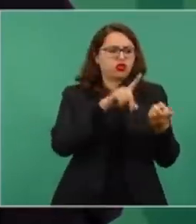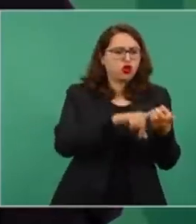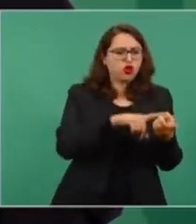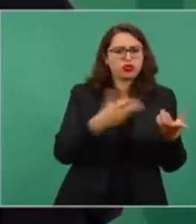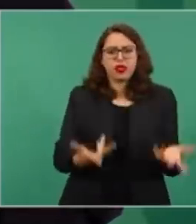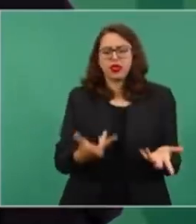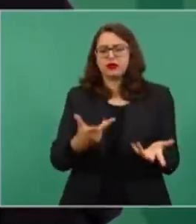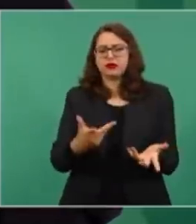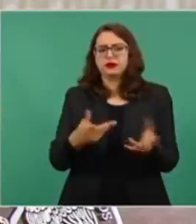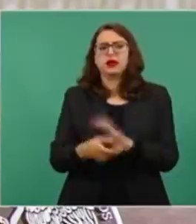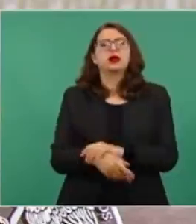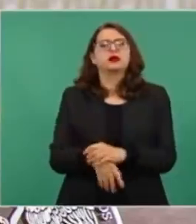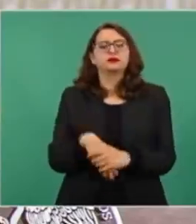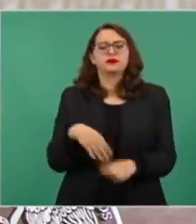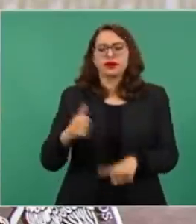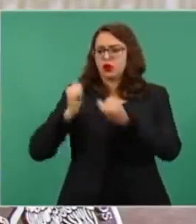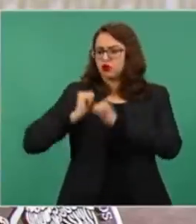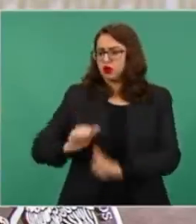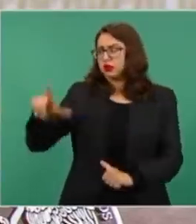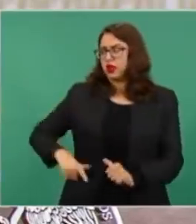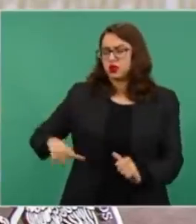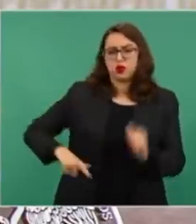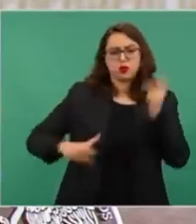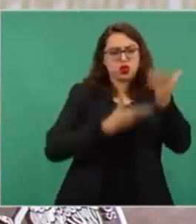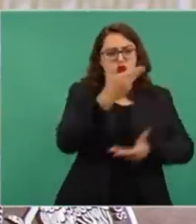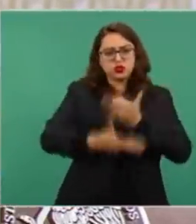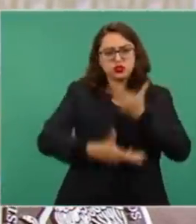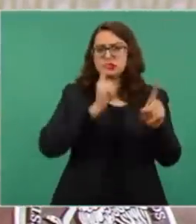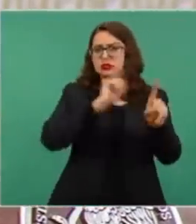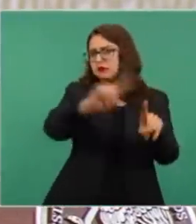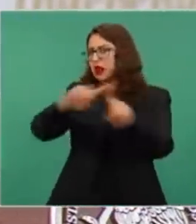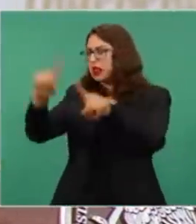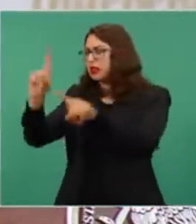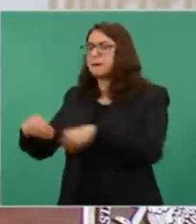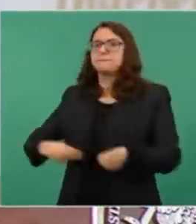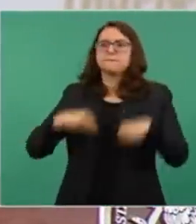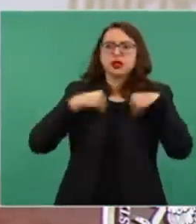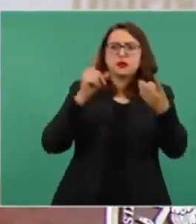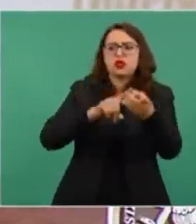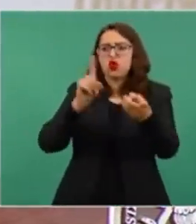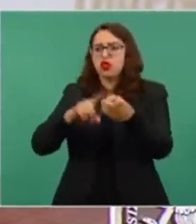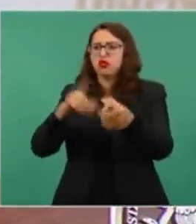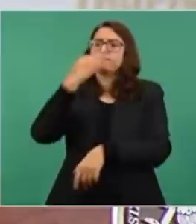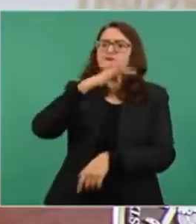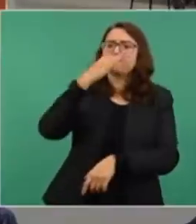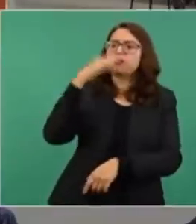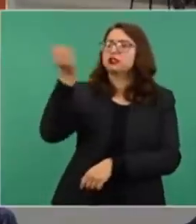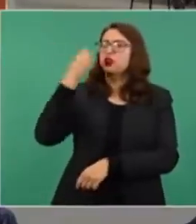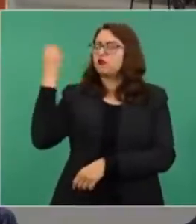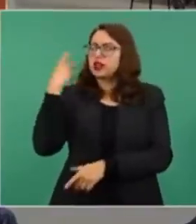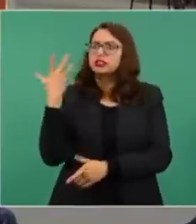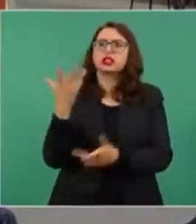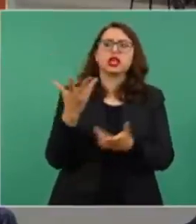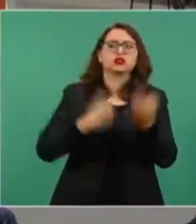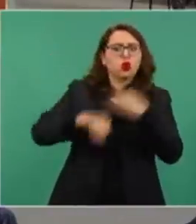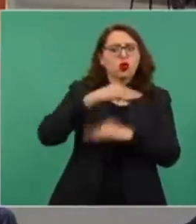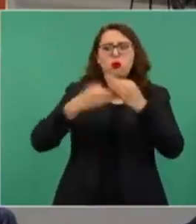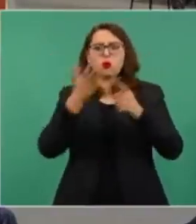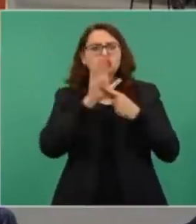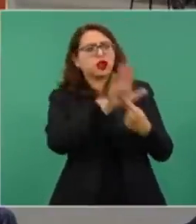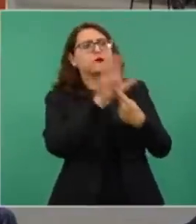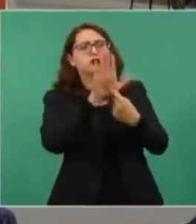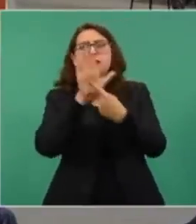dónde viven los funcionarios, a qué fiestas van los funcionarios, a qué eventos van, todo esto es muy bueno,